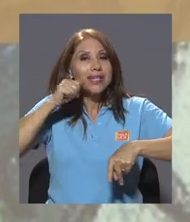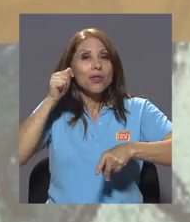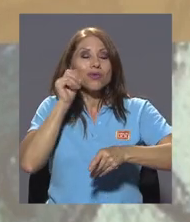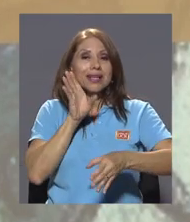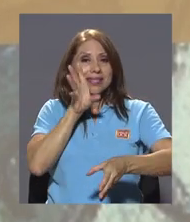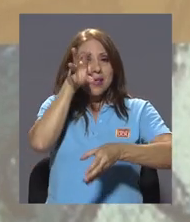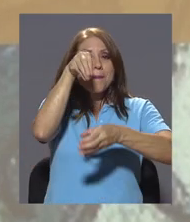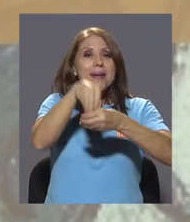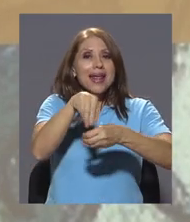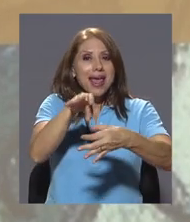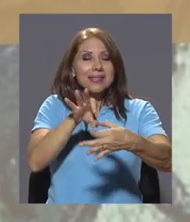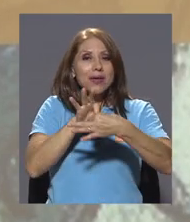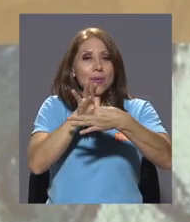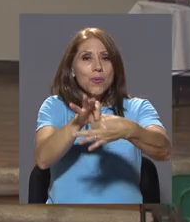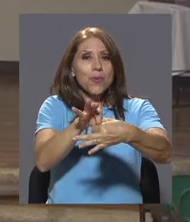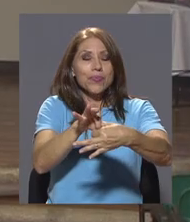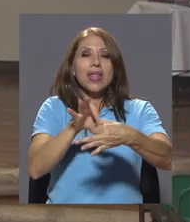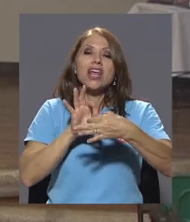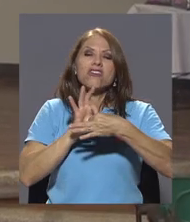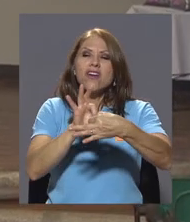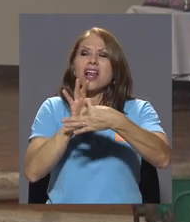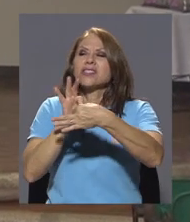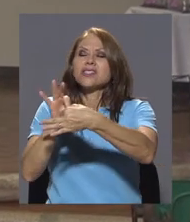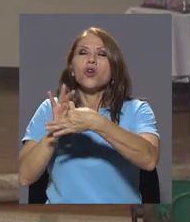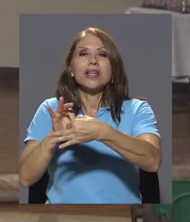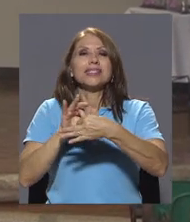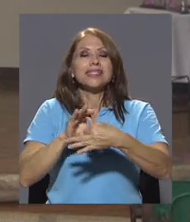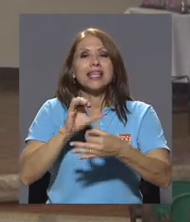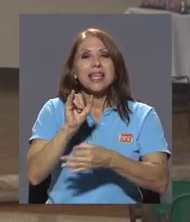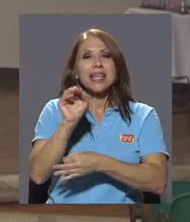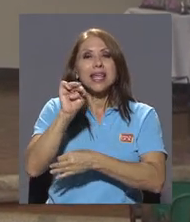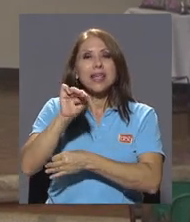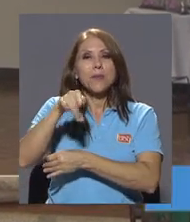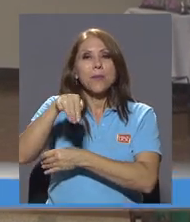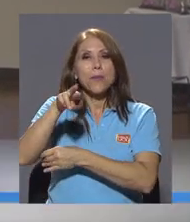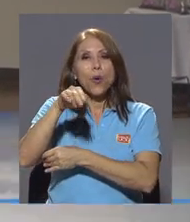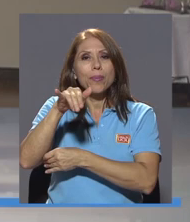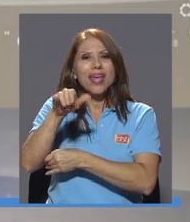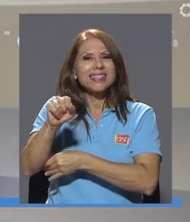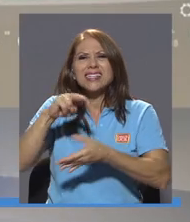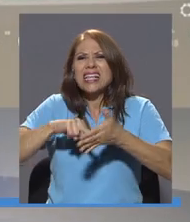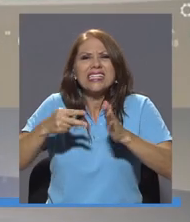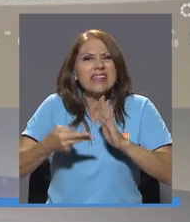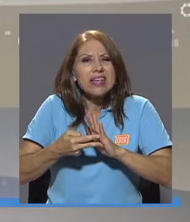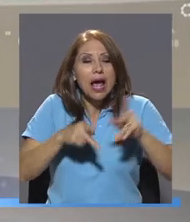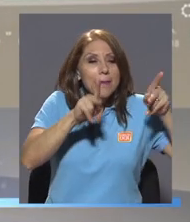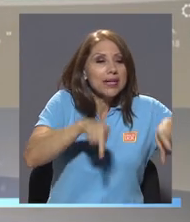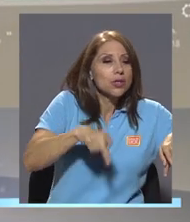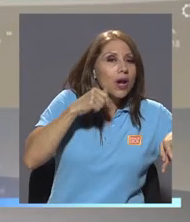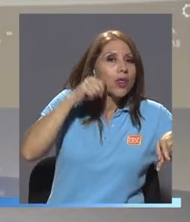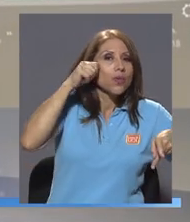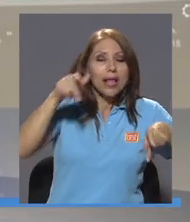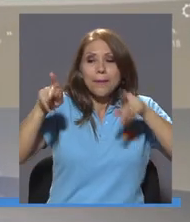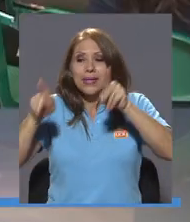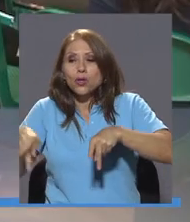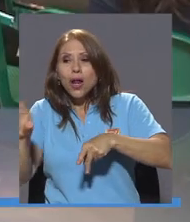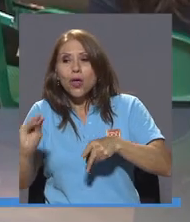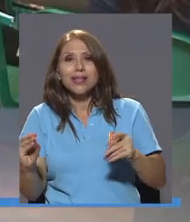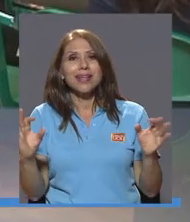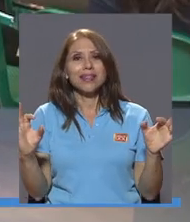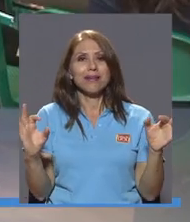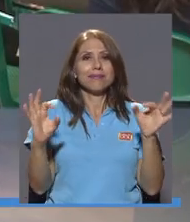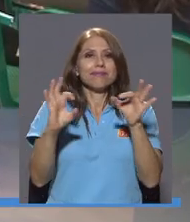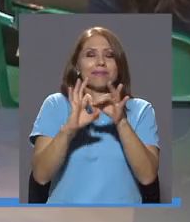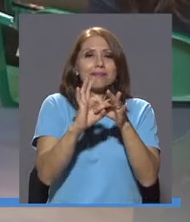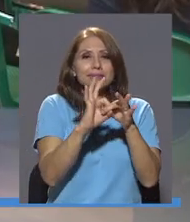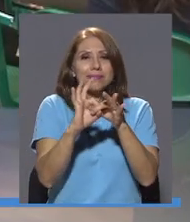Las relaciones impropias son las que se establecen entre una persona adulta y una persona adolescente. Este tipo de vinculación se